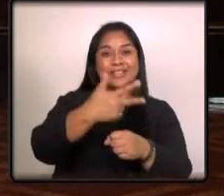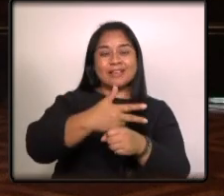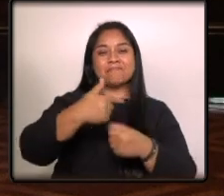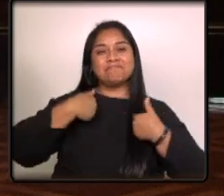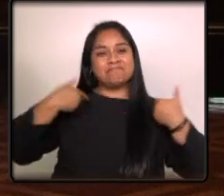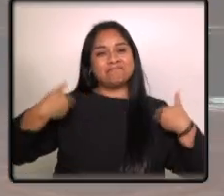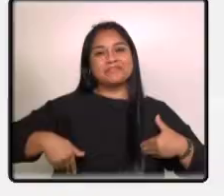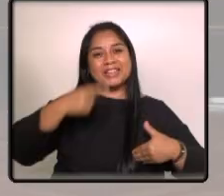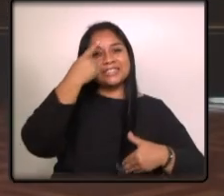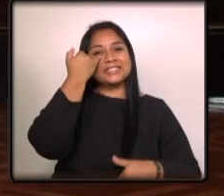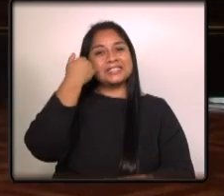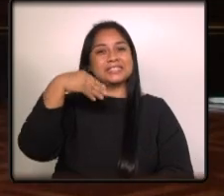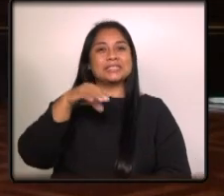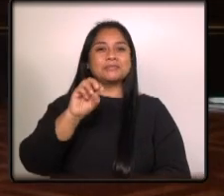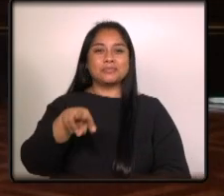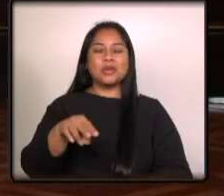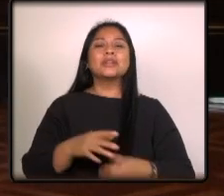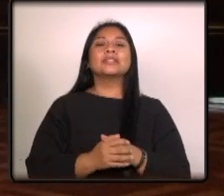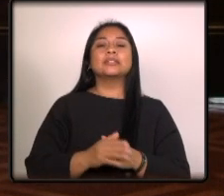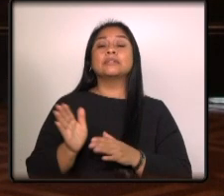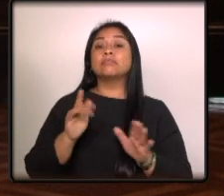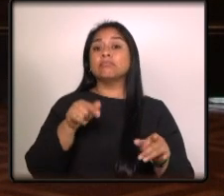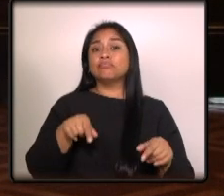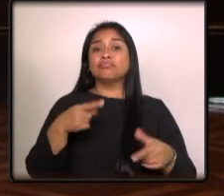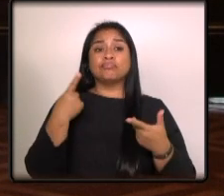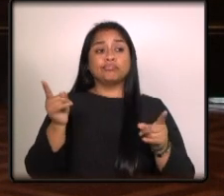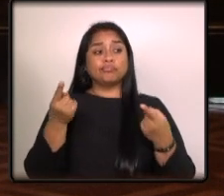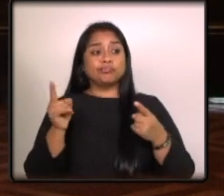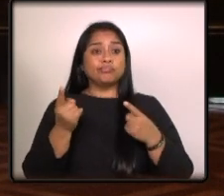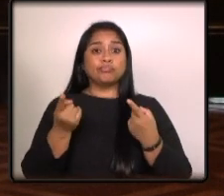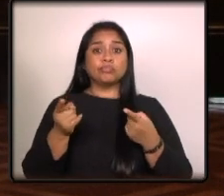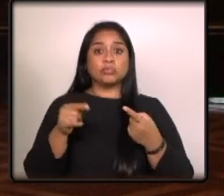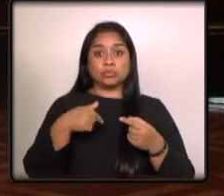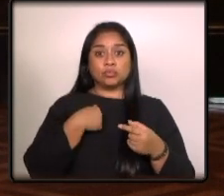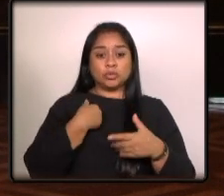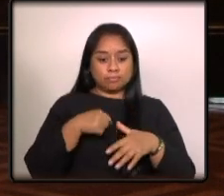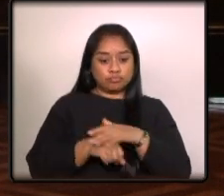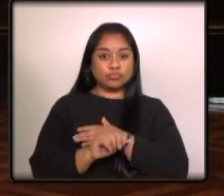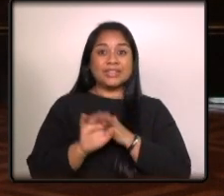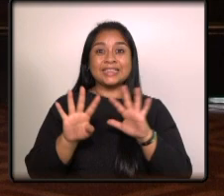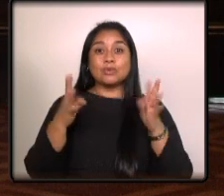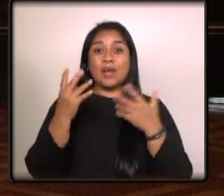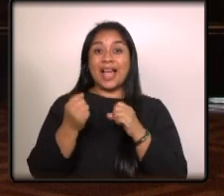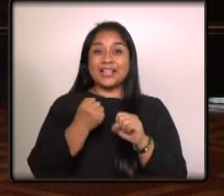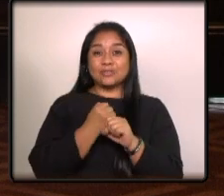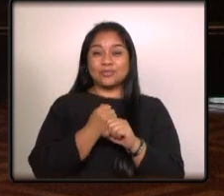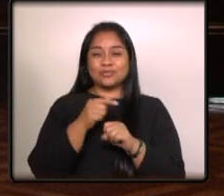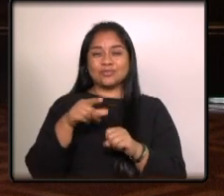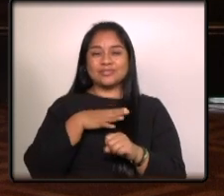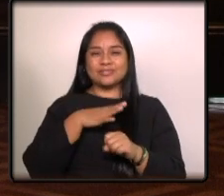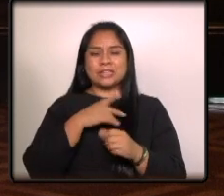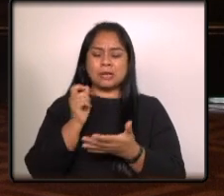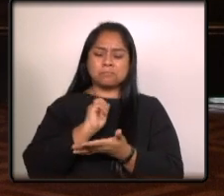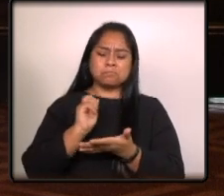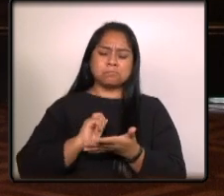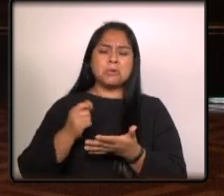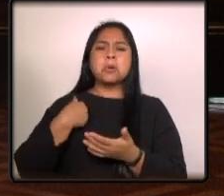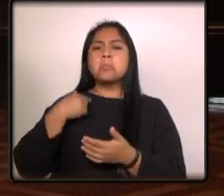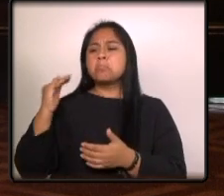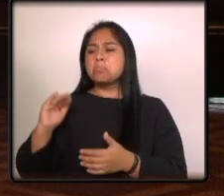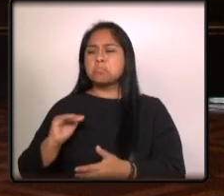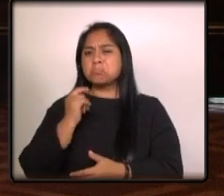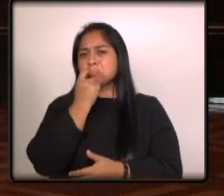Castro ¿cómo están? yo inicie en el mundo de la música cuando yo tenía 19 años empecé a escribir cuando era un niño